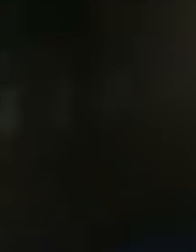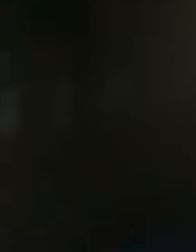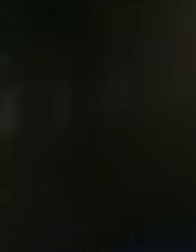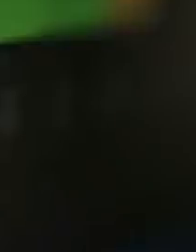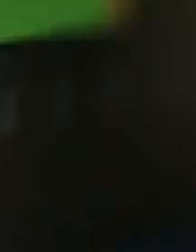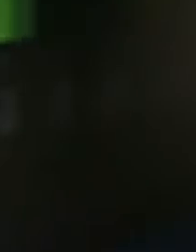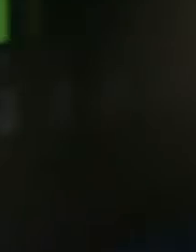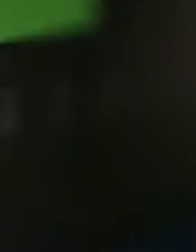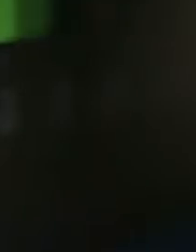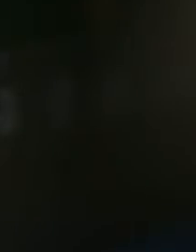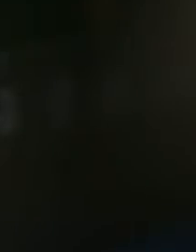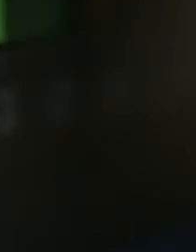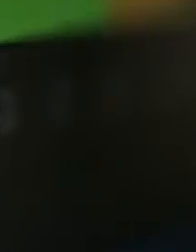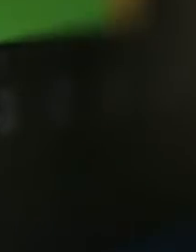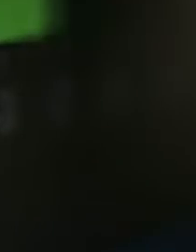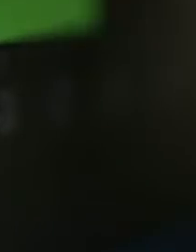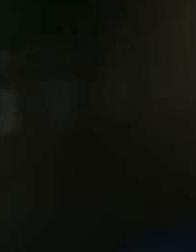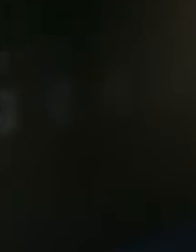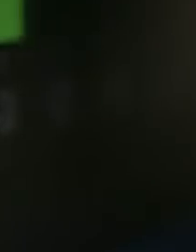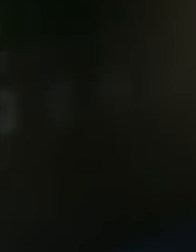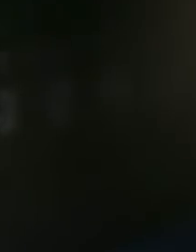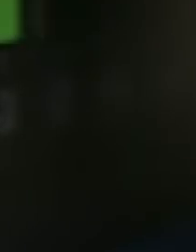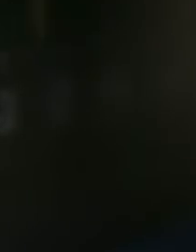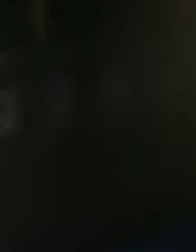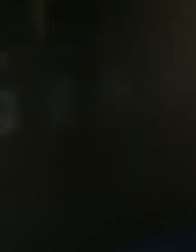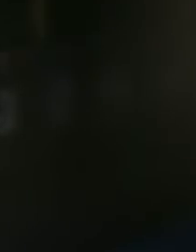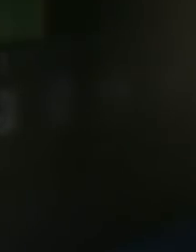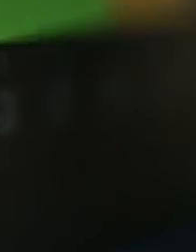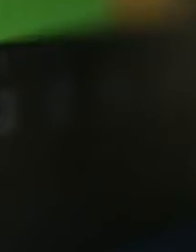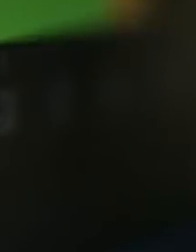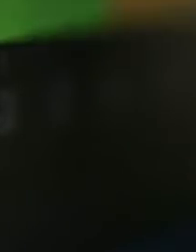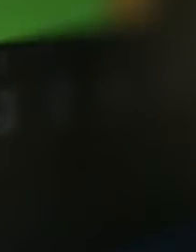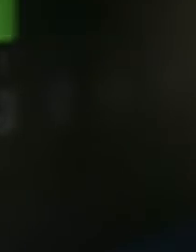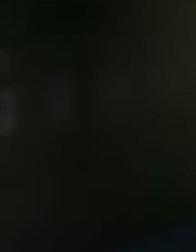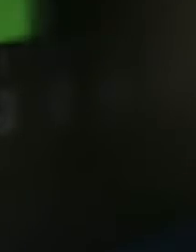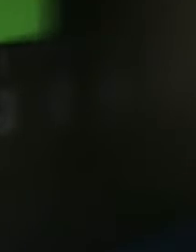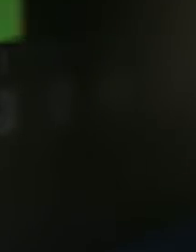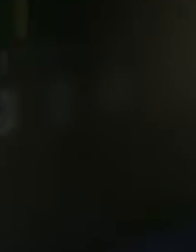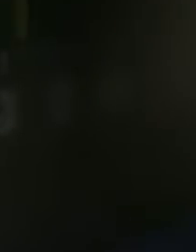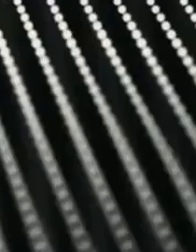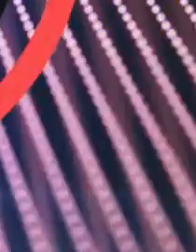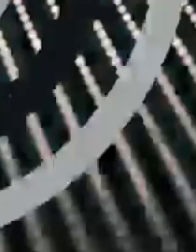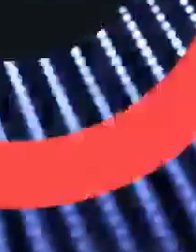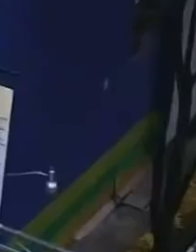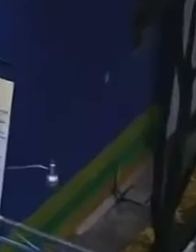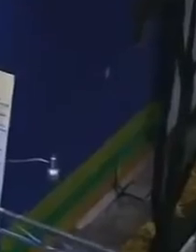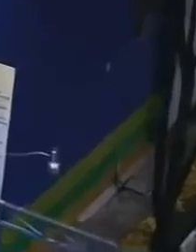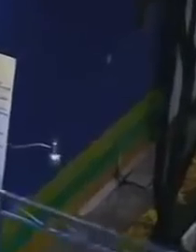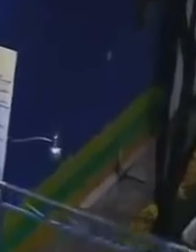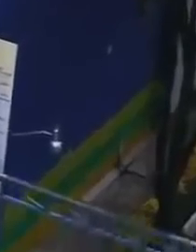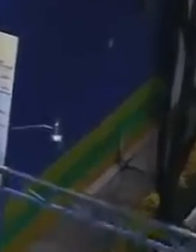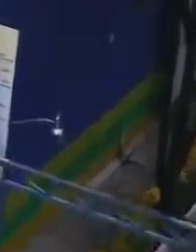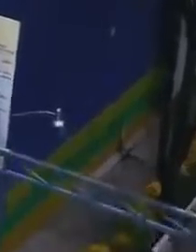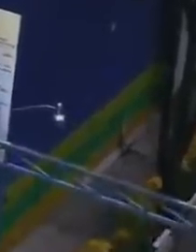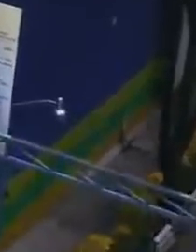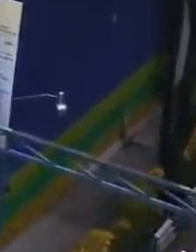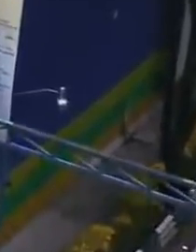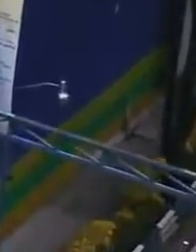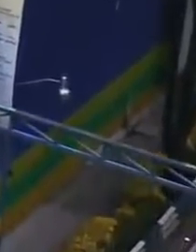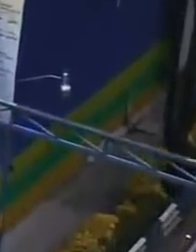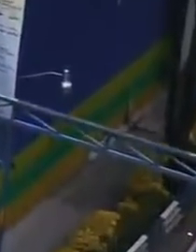a viernes a las 8, 14 y 20 horas, sábados y domingos, 14, 30 horas. A través de